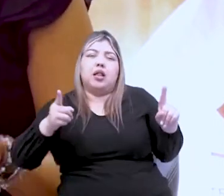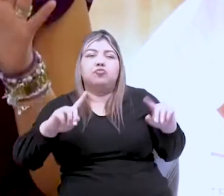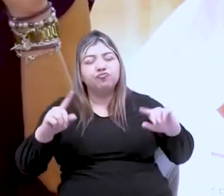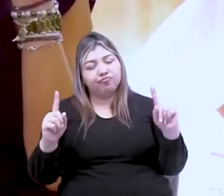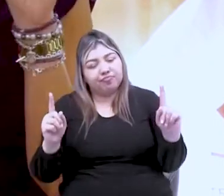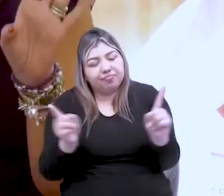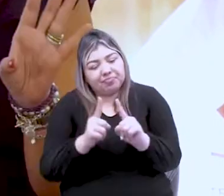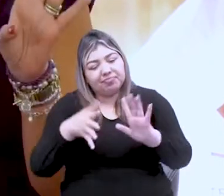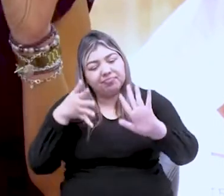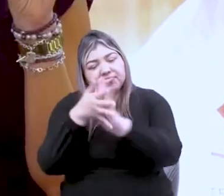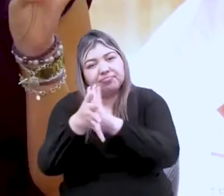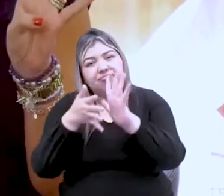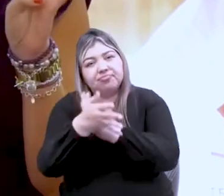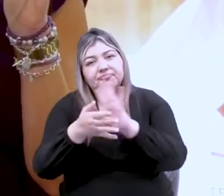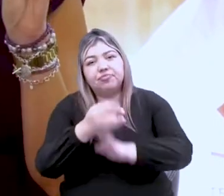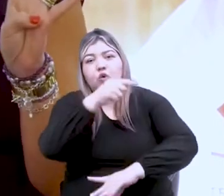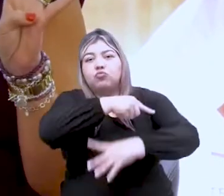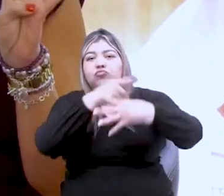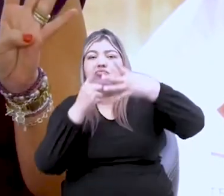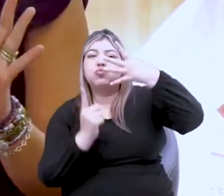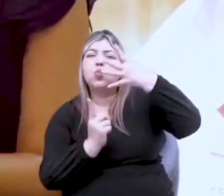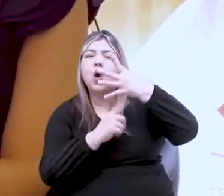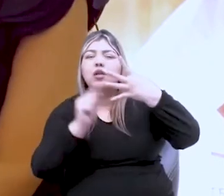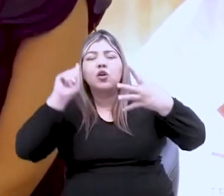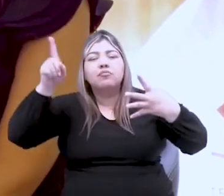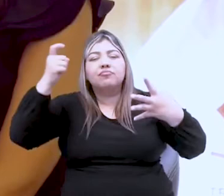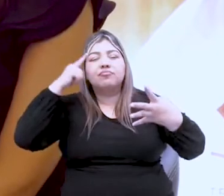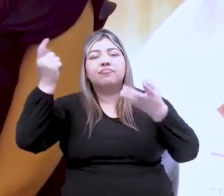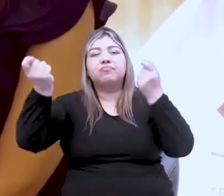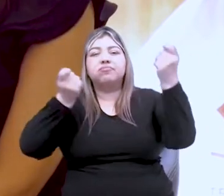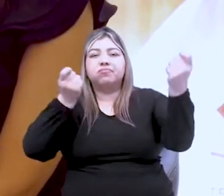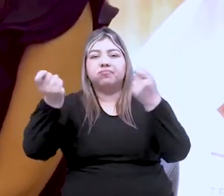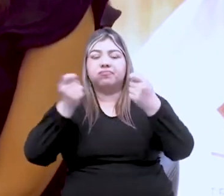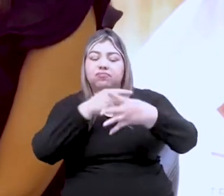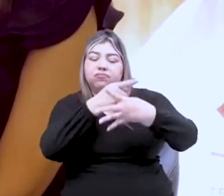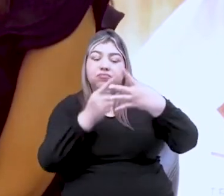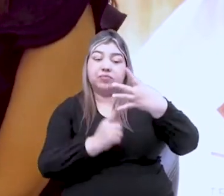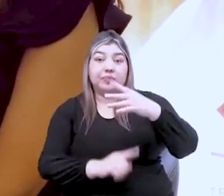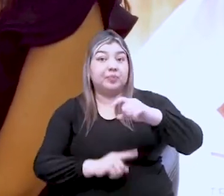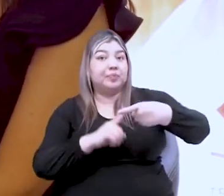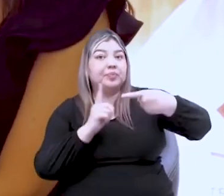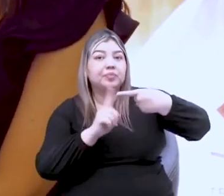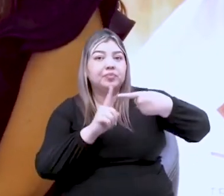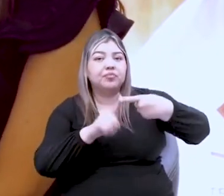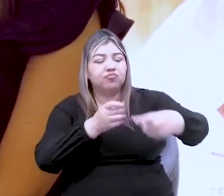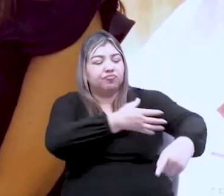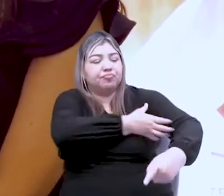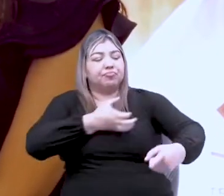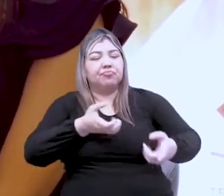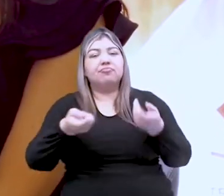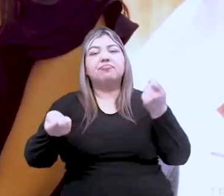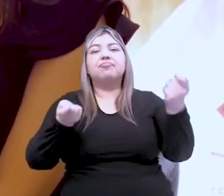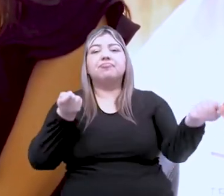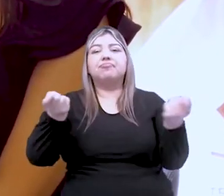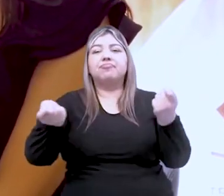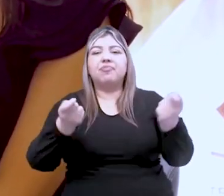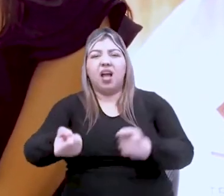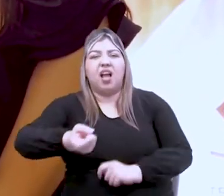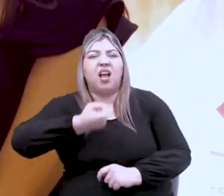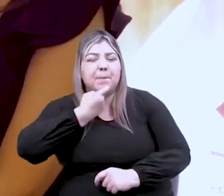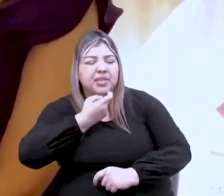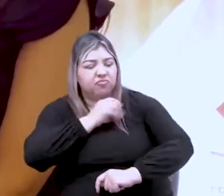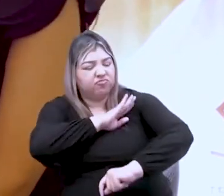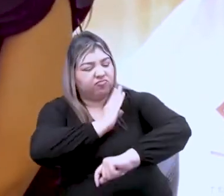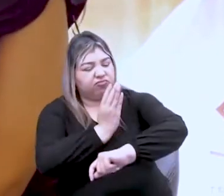quiero señalar los cuatro elementos o estrategias básicas del proyecto. Primero, empoderamiento y fortalecimiento de capacidades.